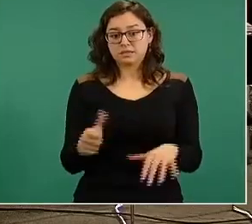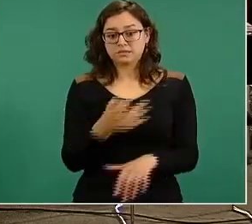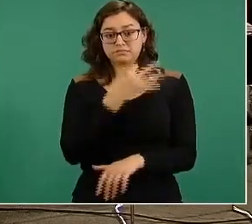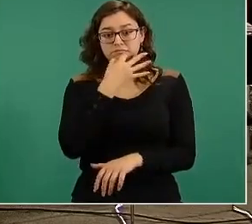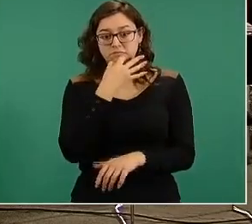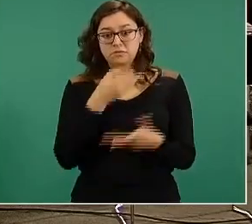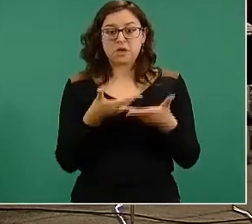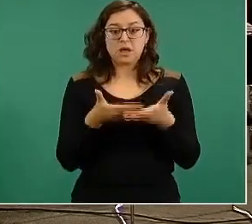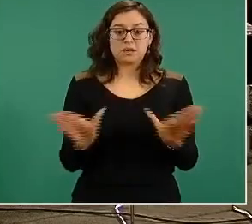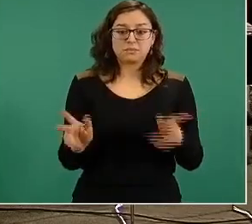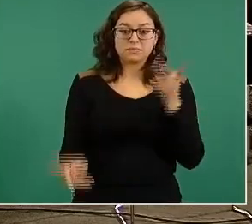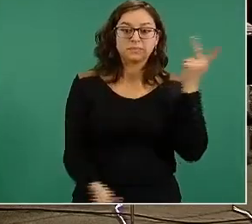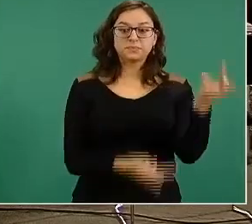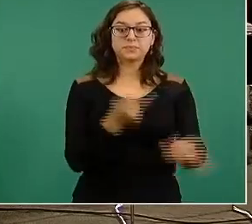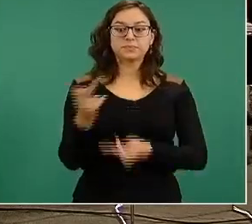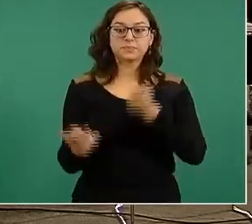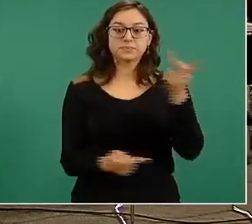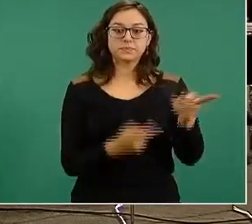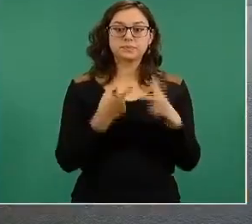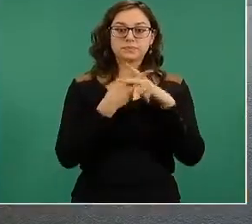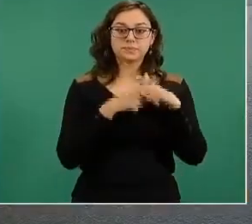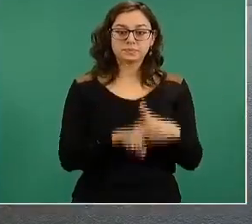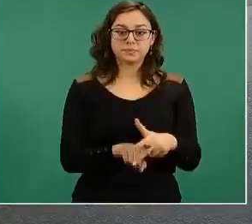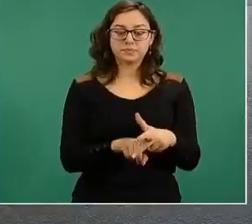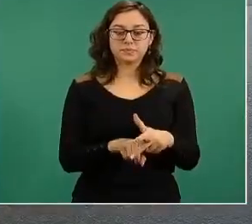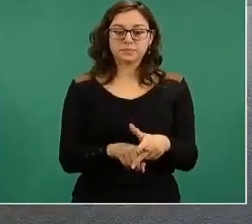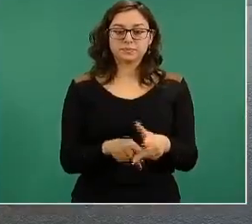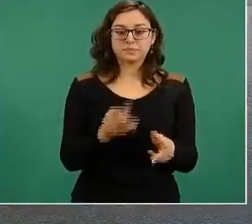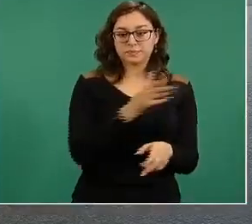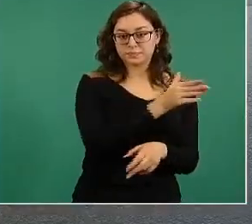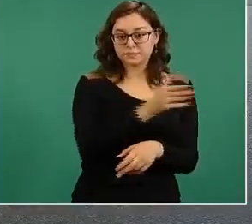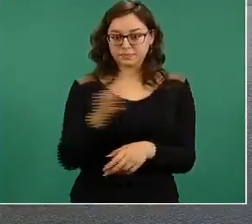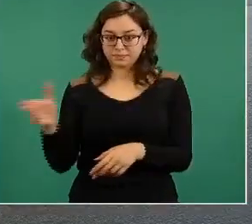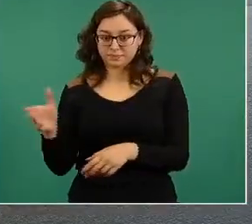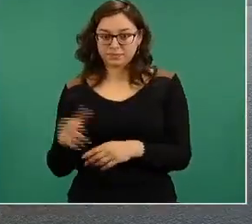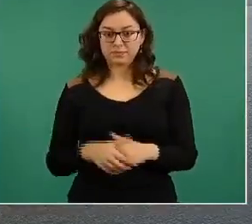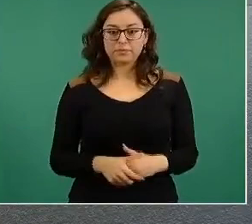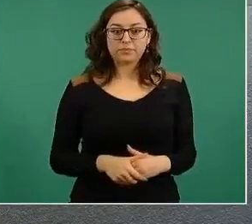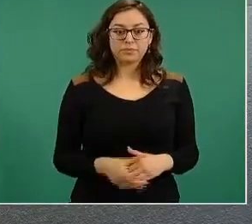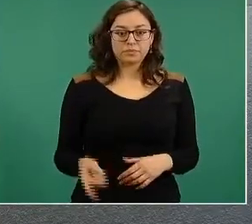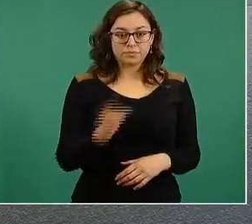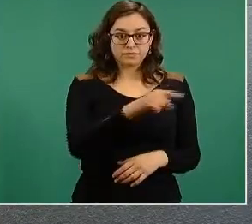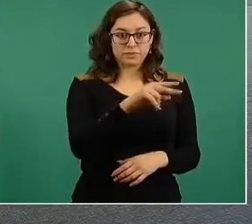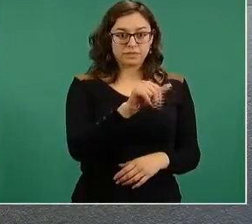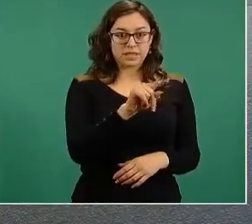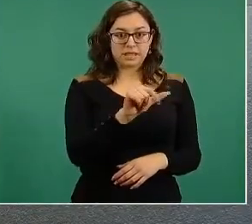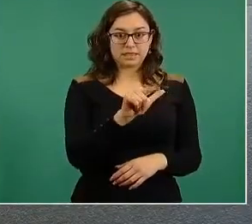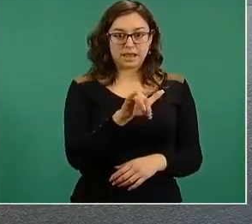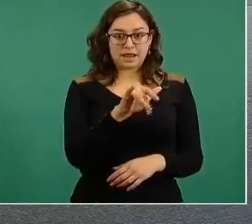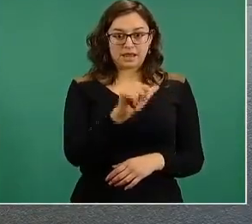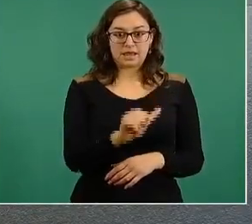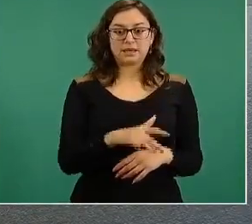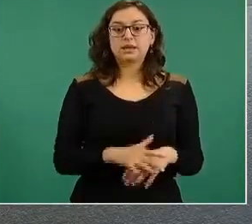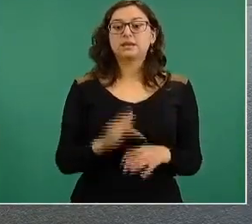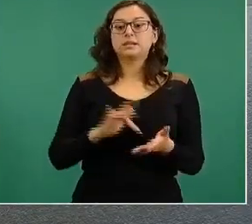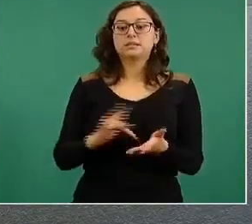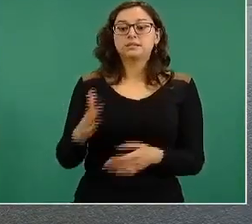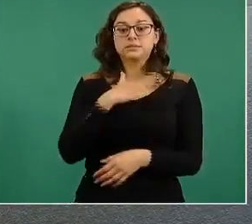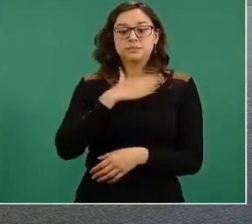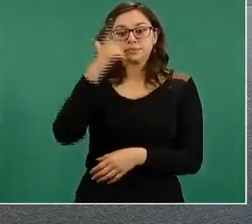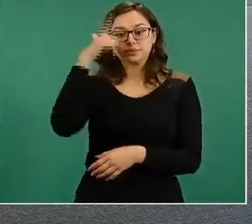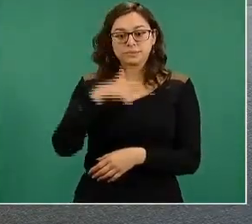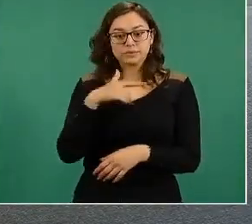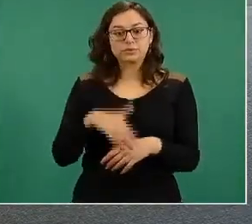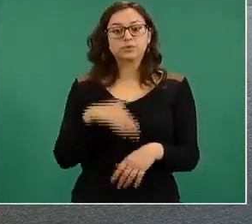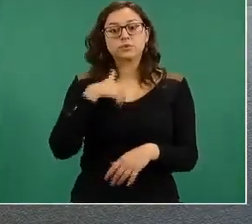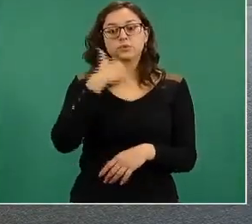Preguntas, empezamos de izquierda a derecha, empezamos con Natalia, por favor. Gracias, buenas noches, doctor. Pues quiero preguntarle